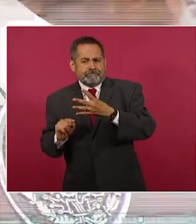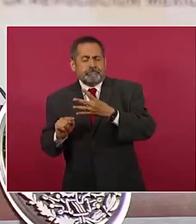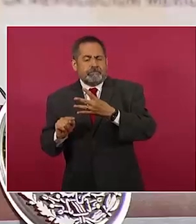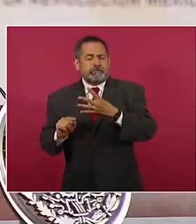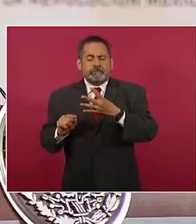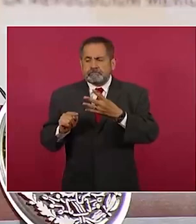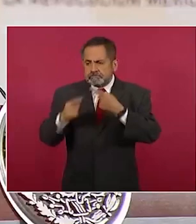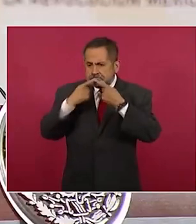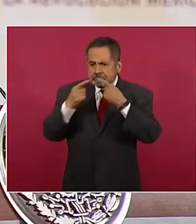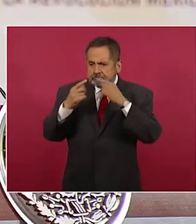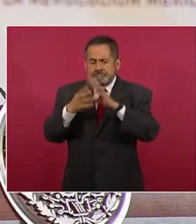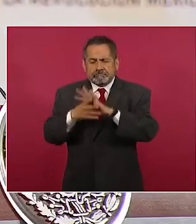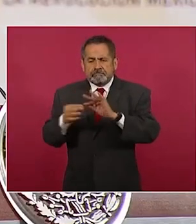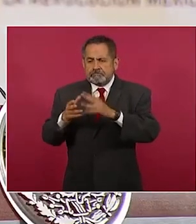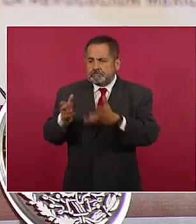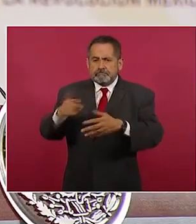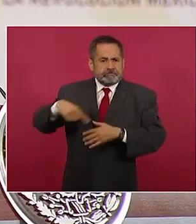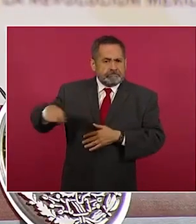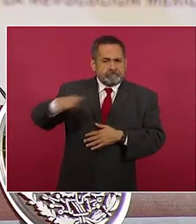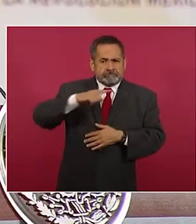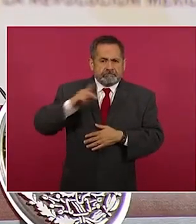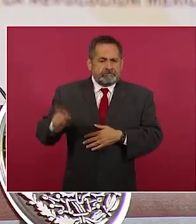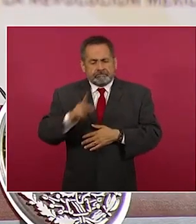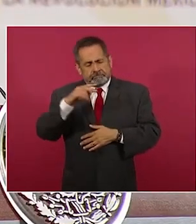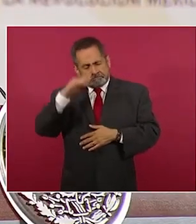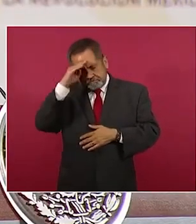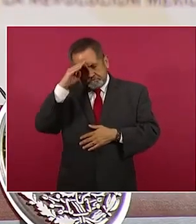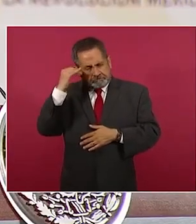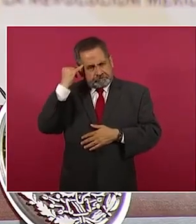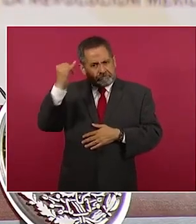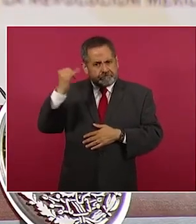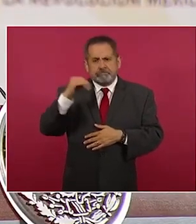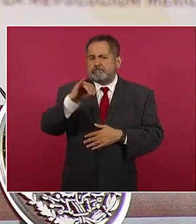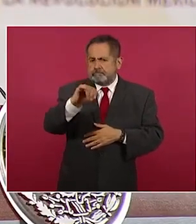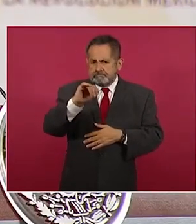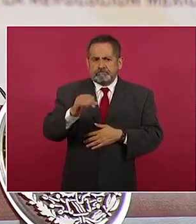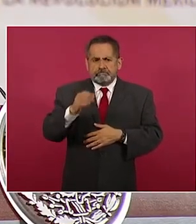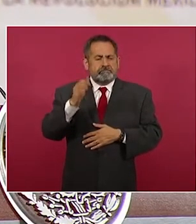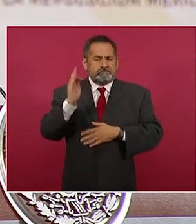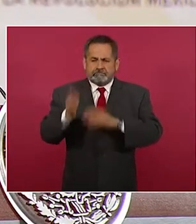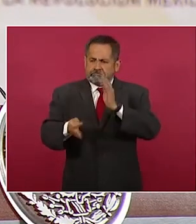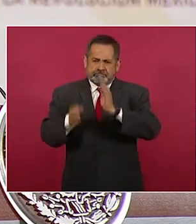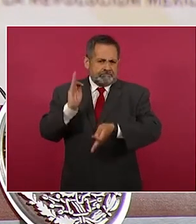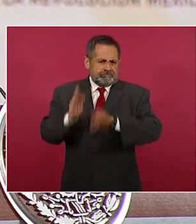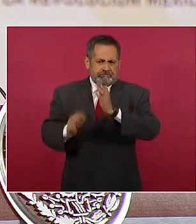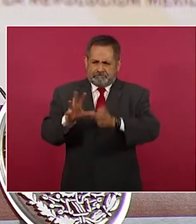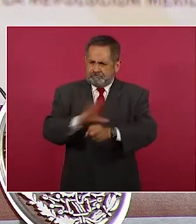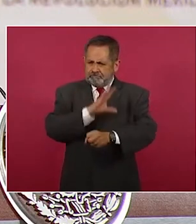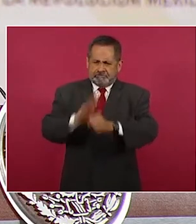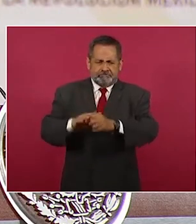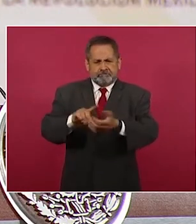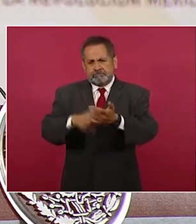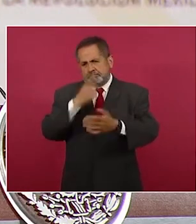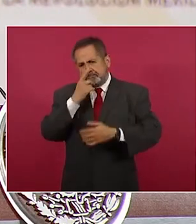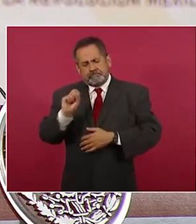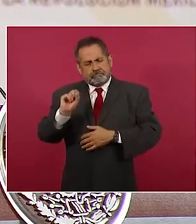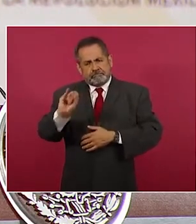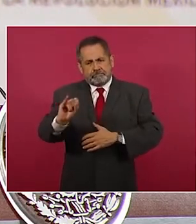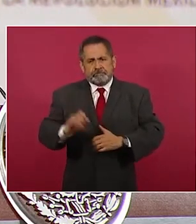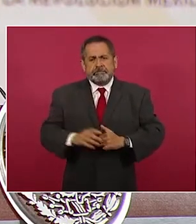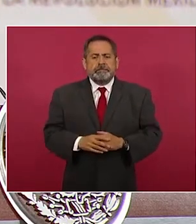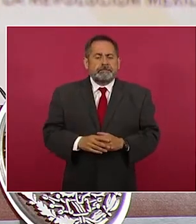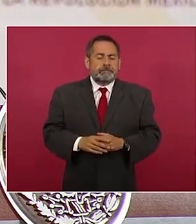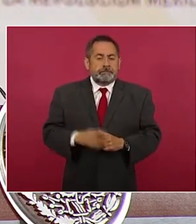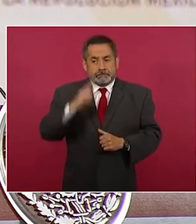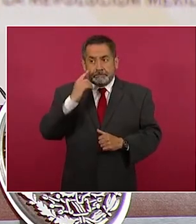y pudieron expresarse y opinar sobre la obra. La aceptación prácticamente fue absoluta. A diferencia del pasado,